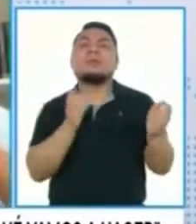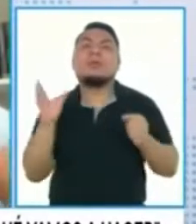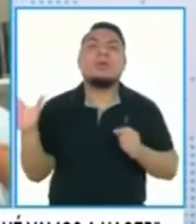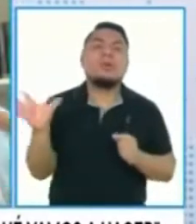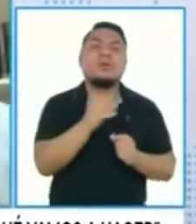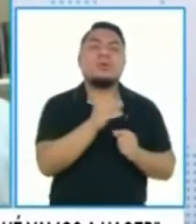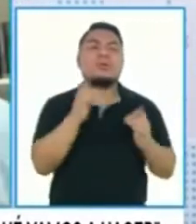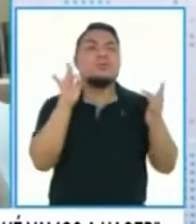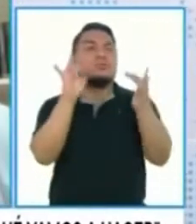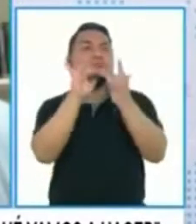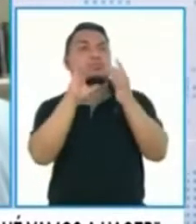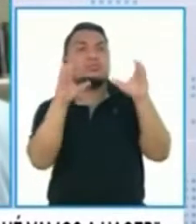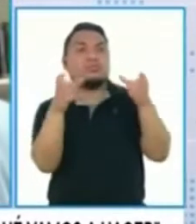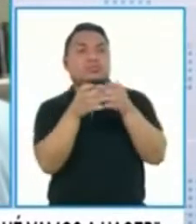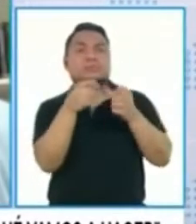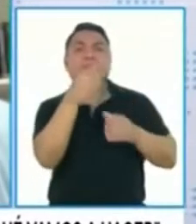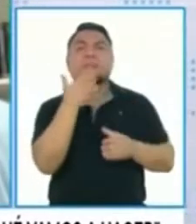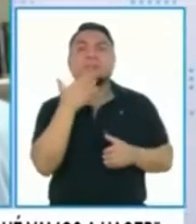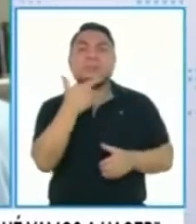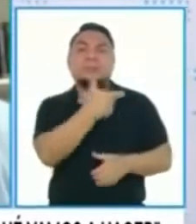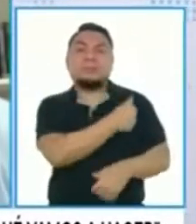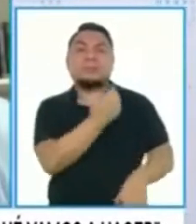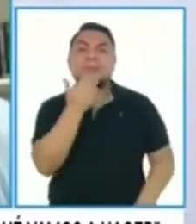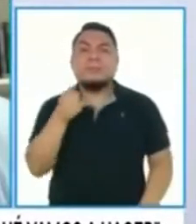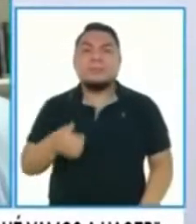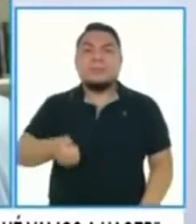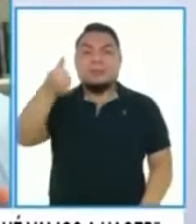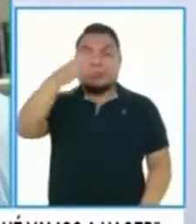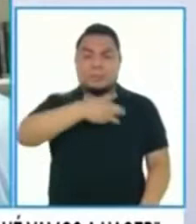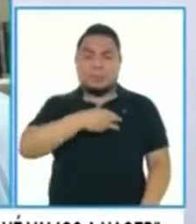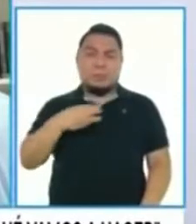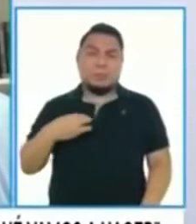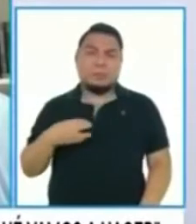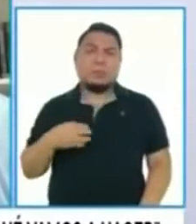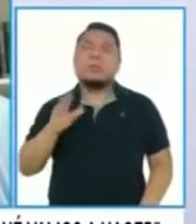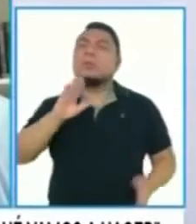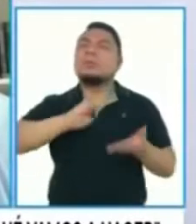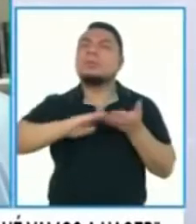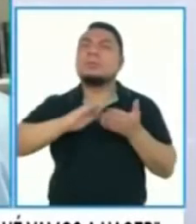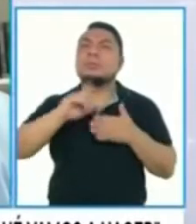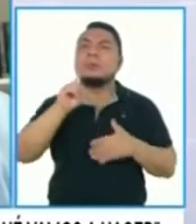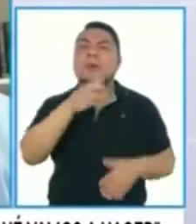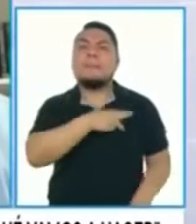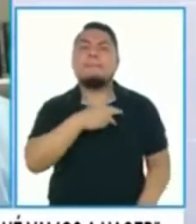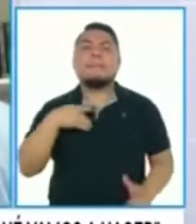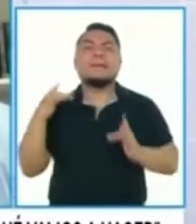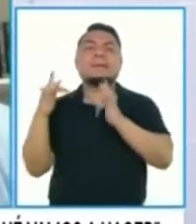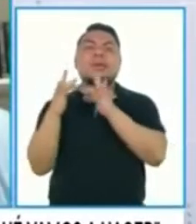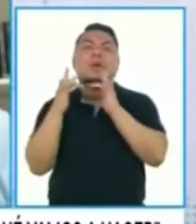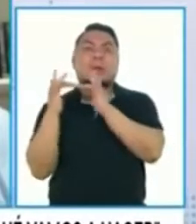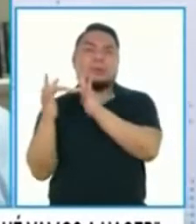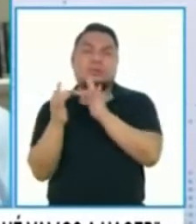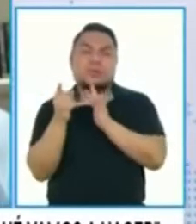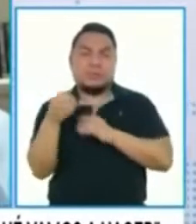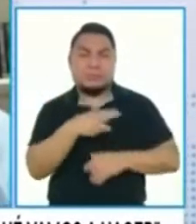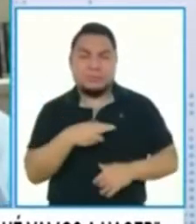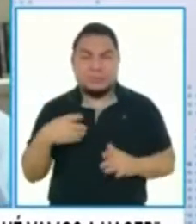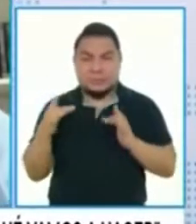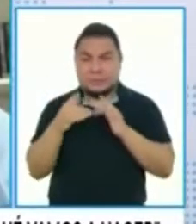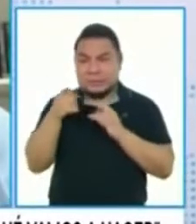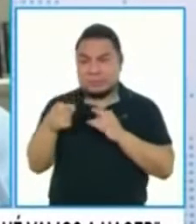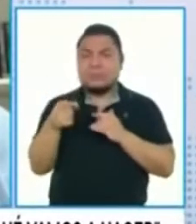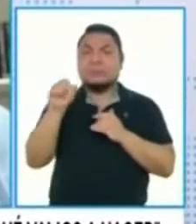negociaciones del grupo multisectorial, que es el ministro de Relaciones Exteriores. Y se